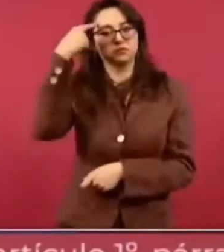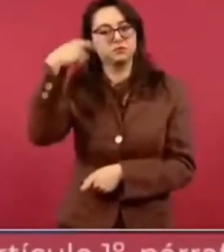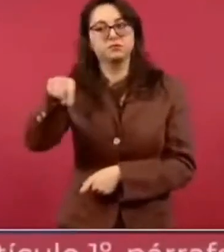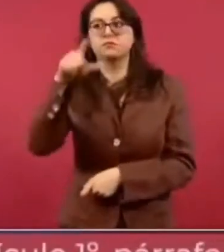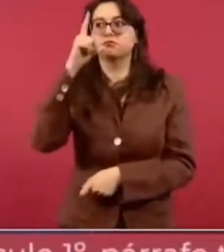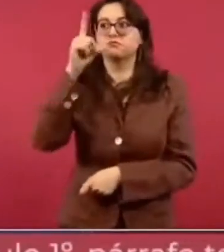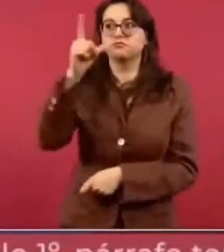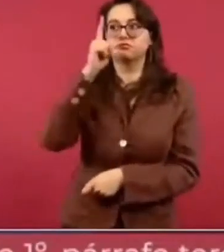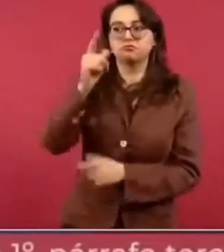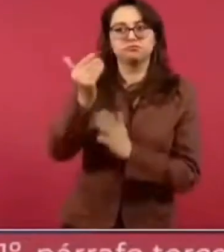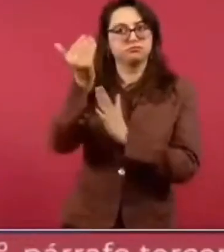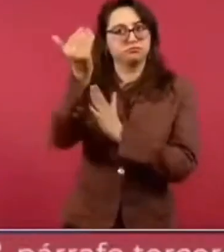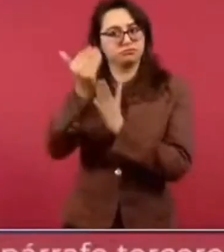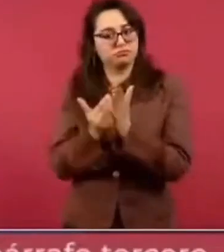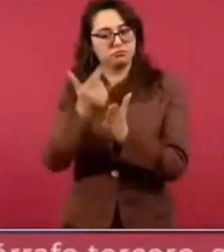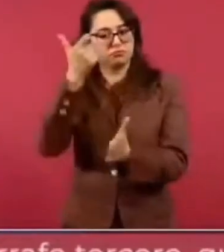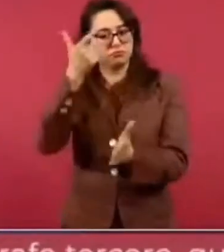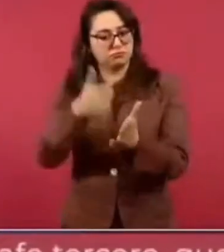Pemex